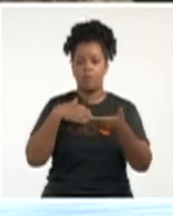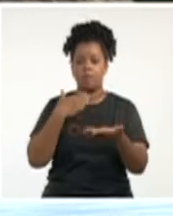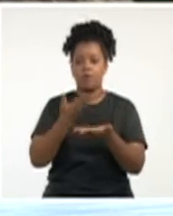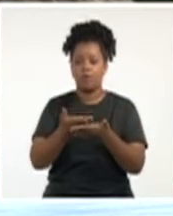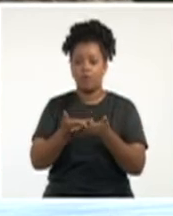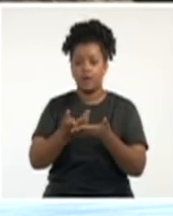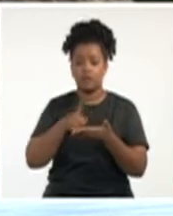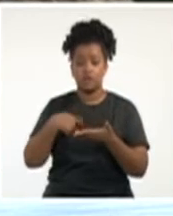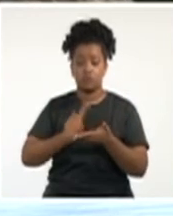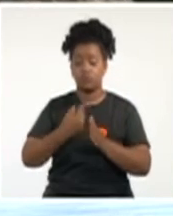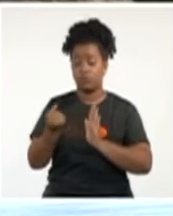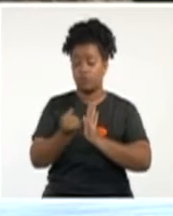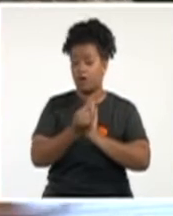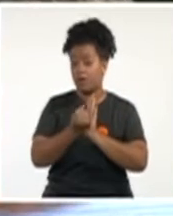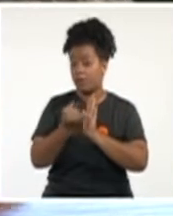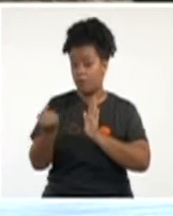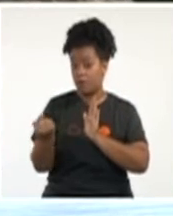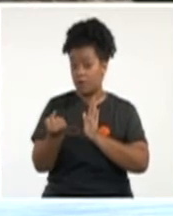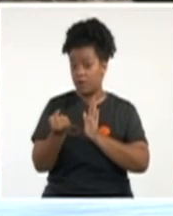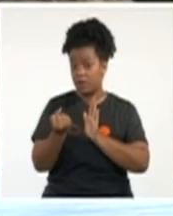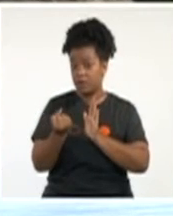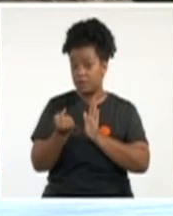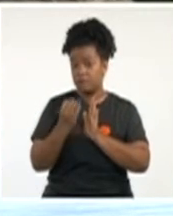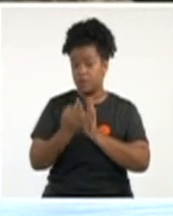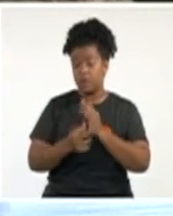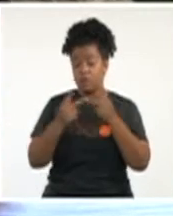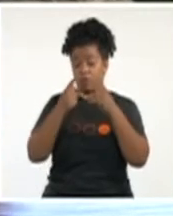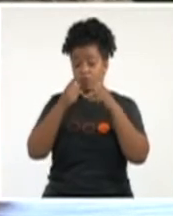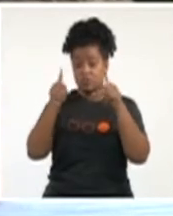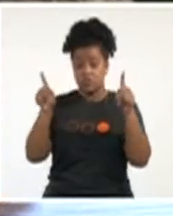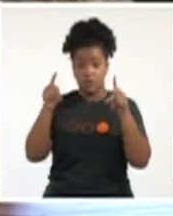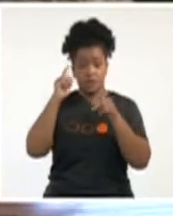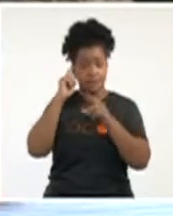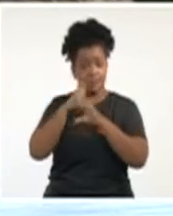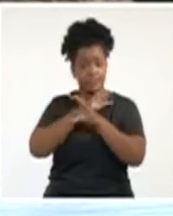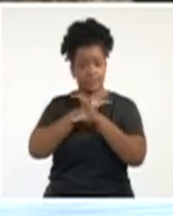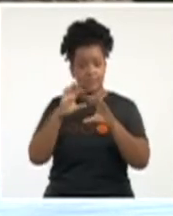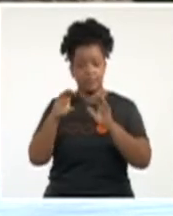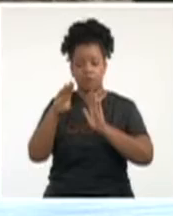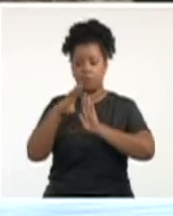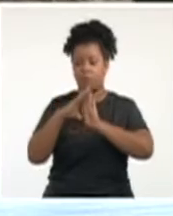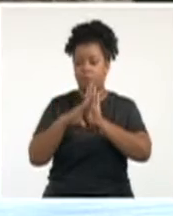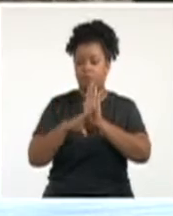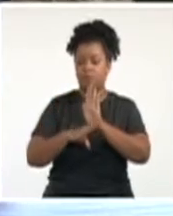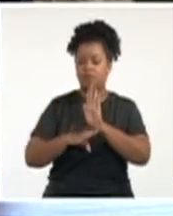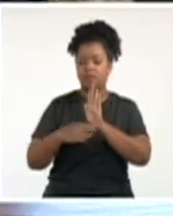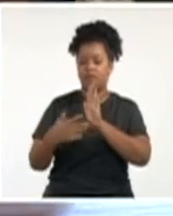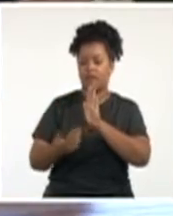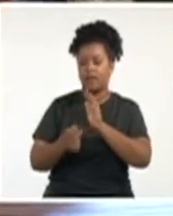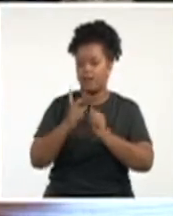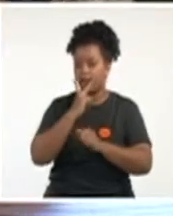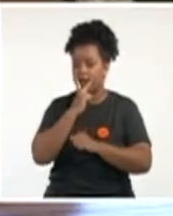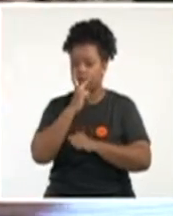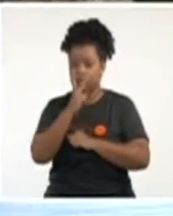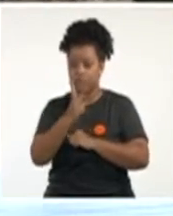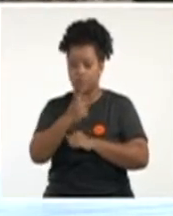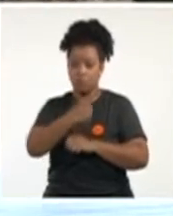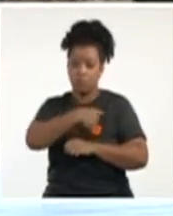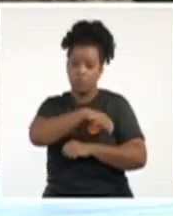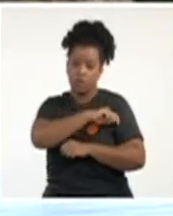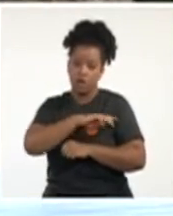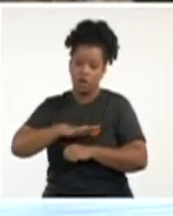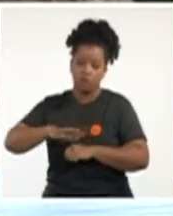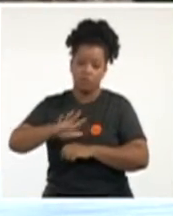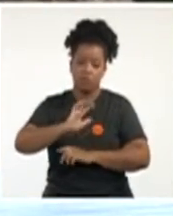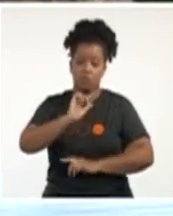los expertos y científicos de los protocolos de manejo clínico, en función de la medida que ha ido